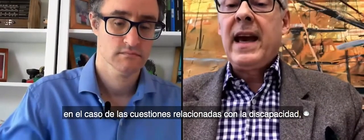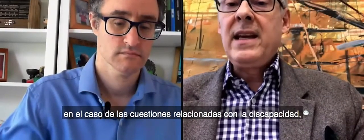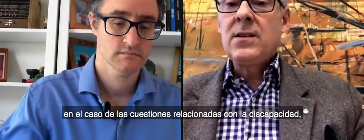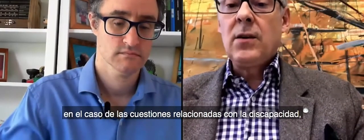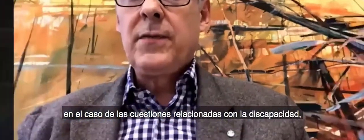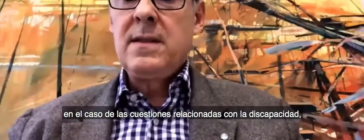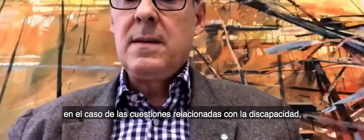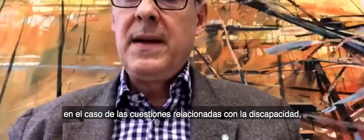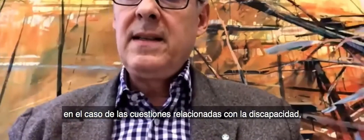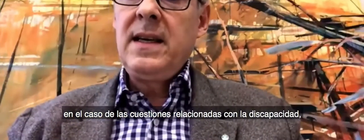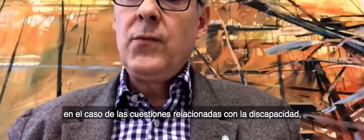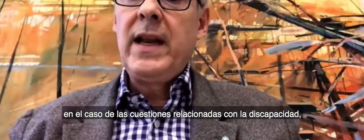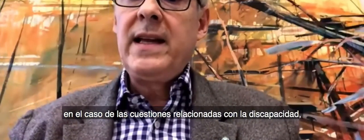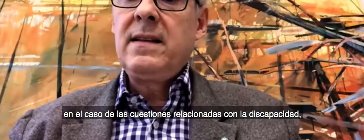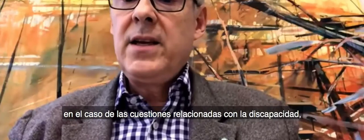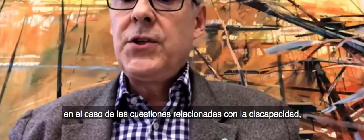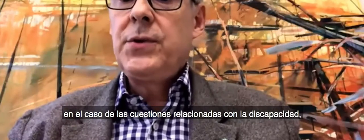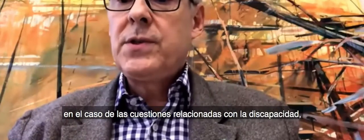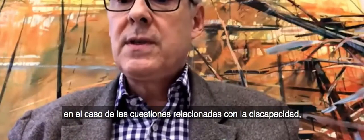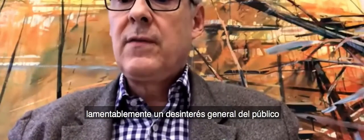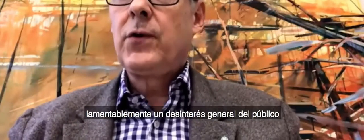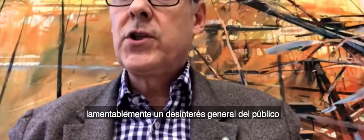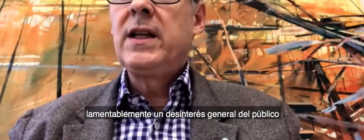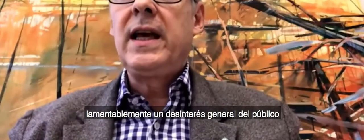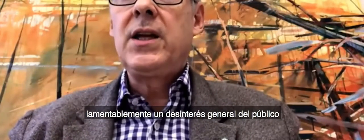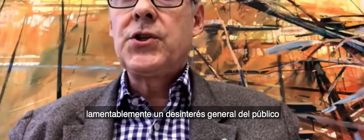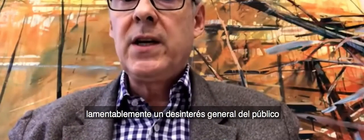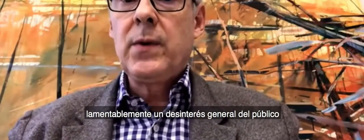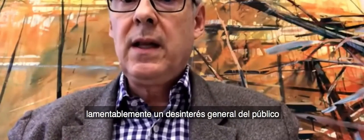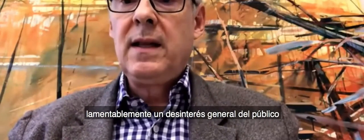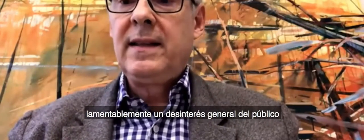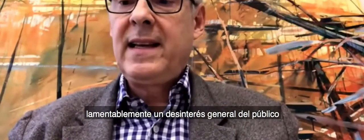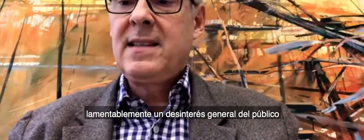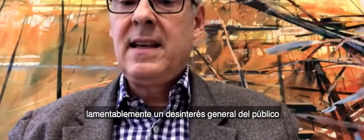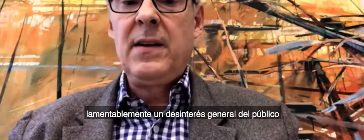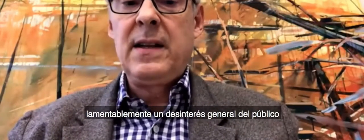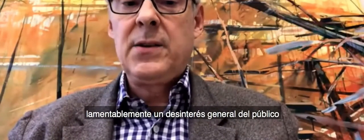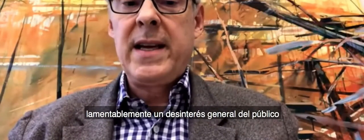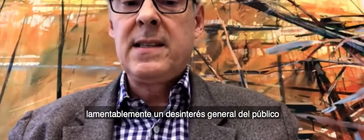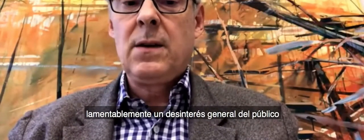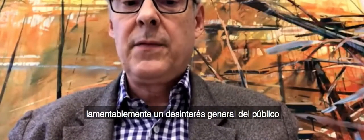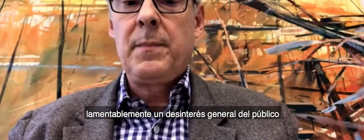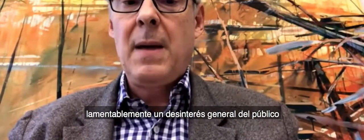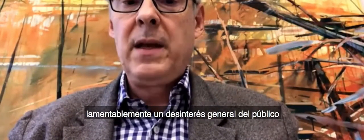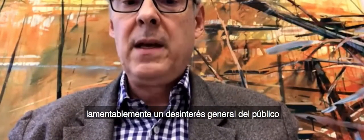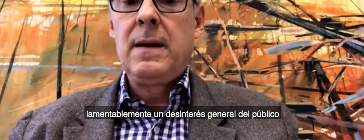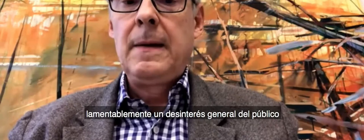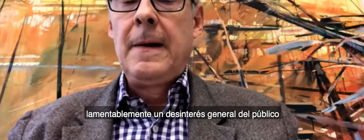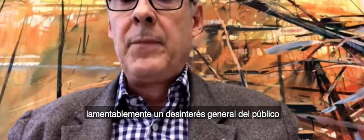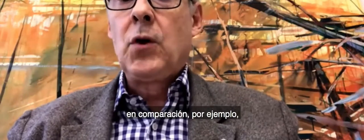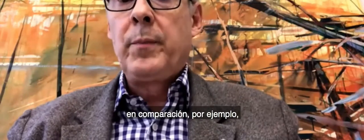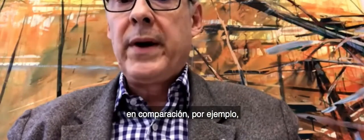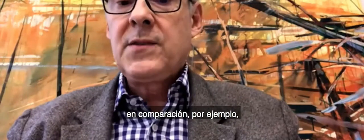and in the case of disability related issues, unfortunately, a general best interest of the public